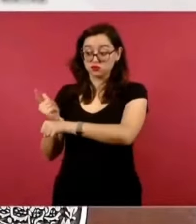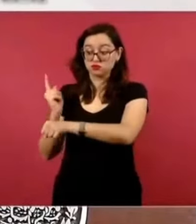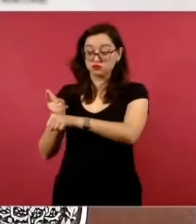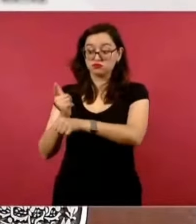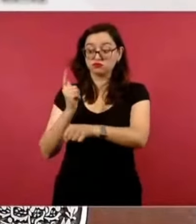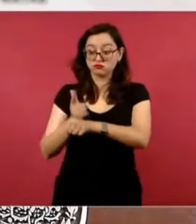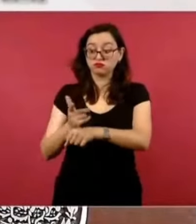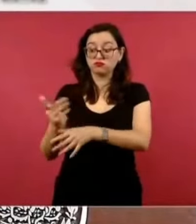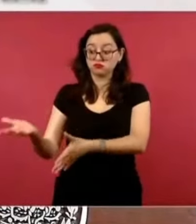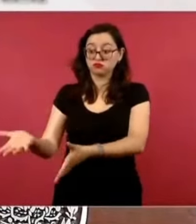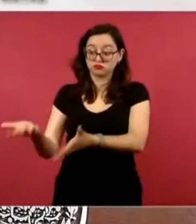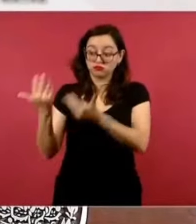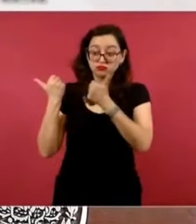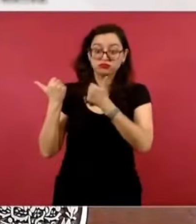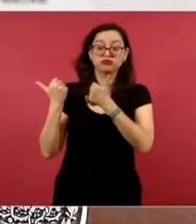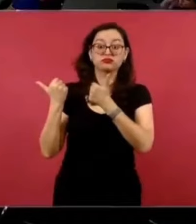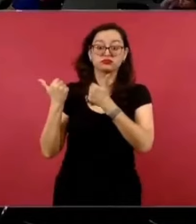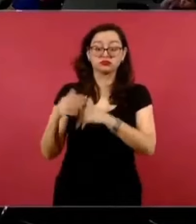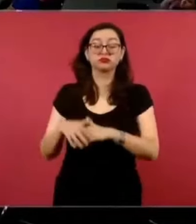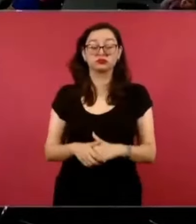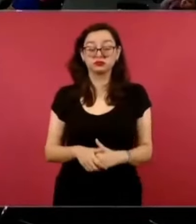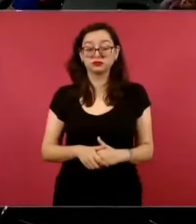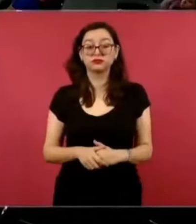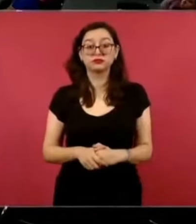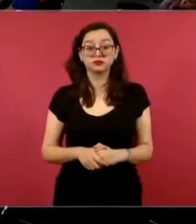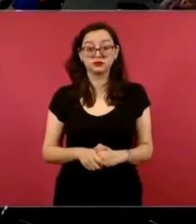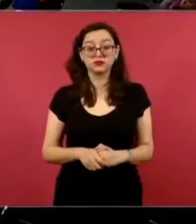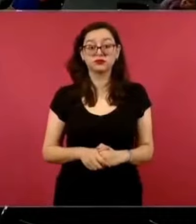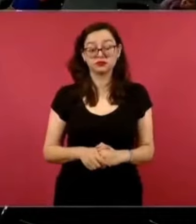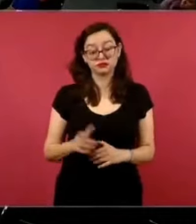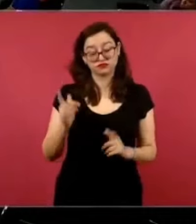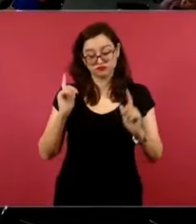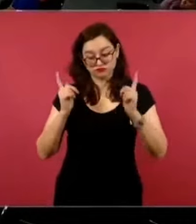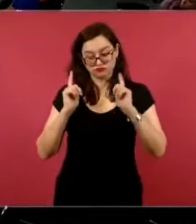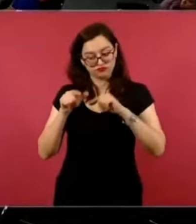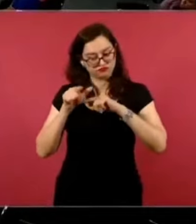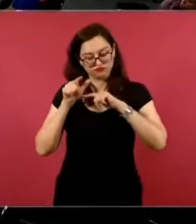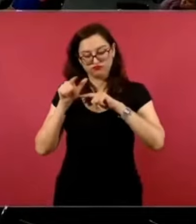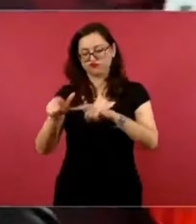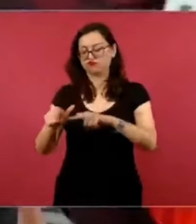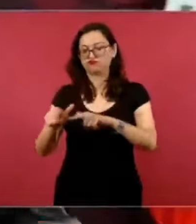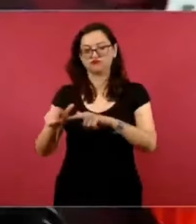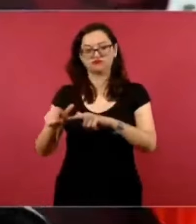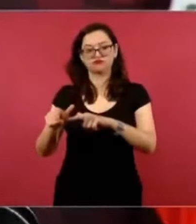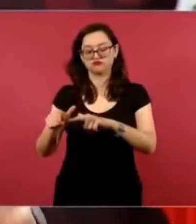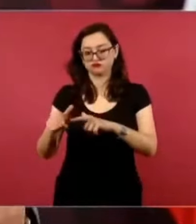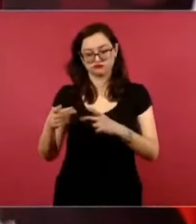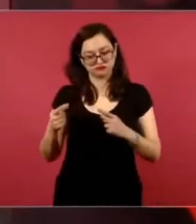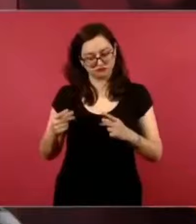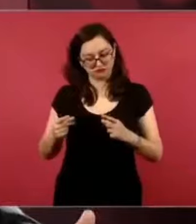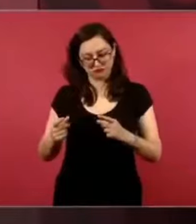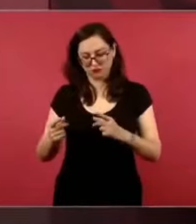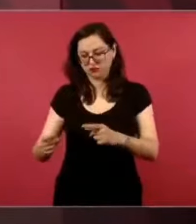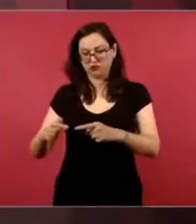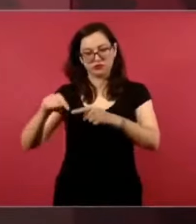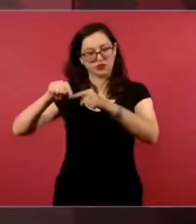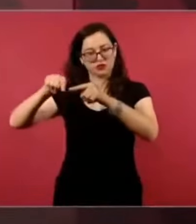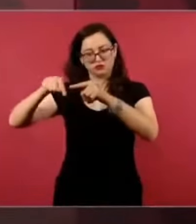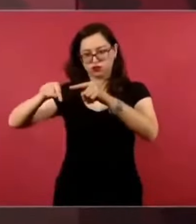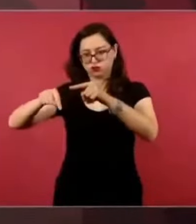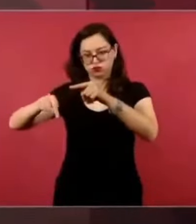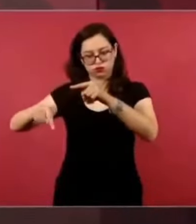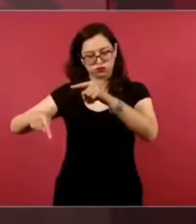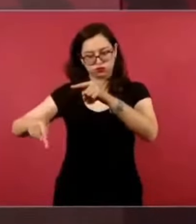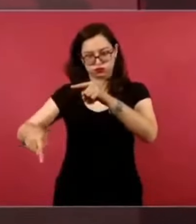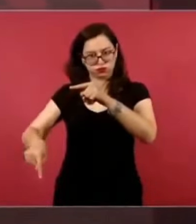de pasta de conchas. Y vamos a apurarnos, aprovecho